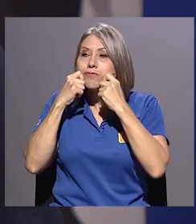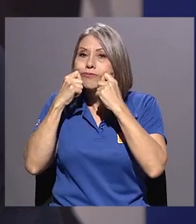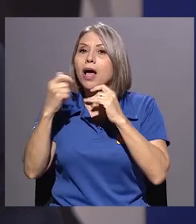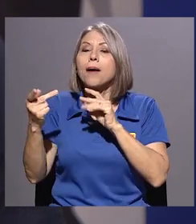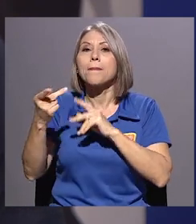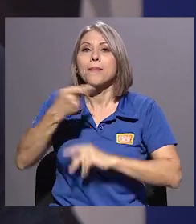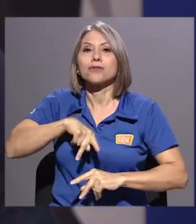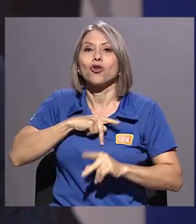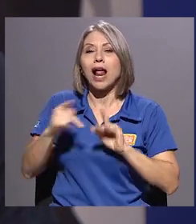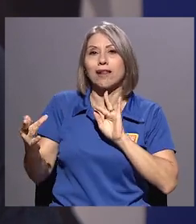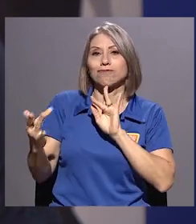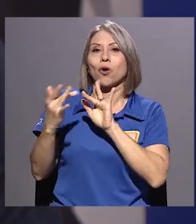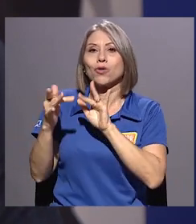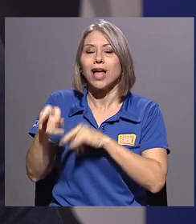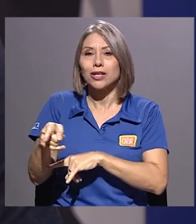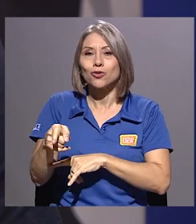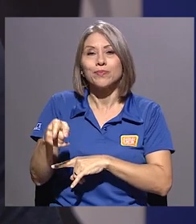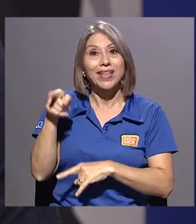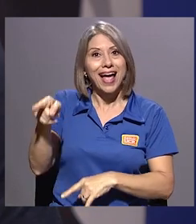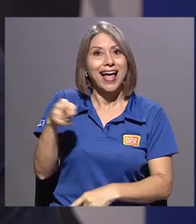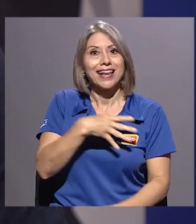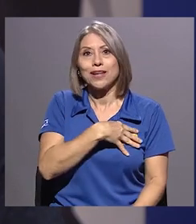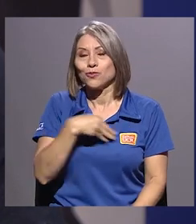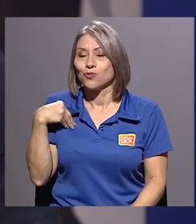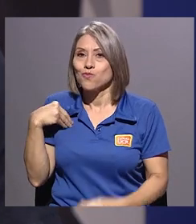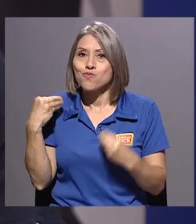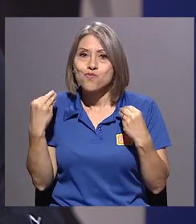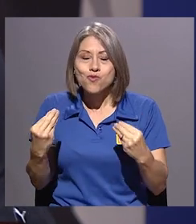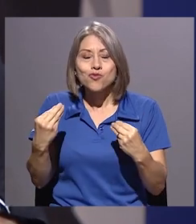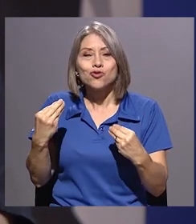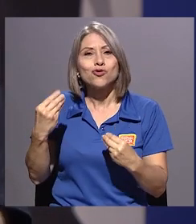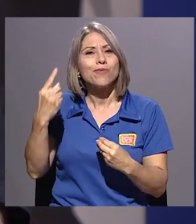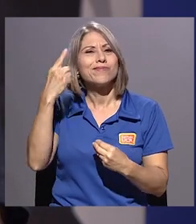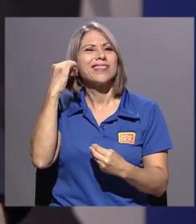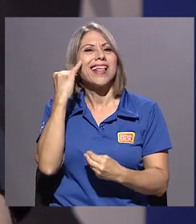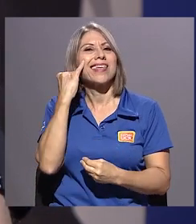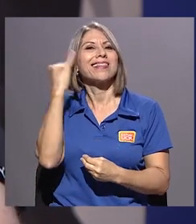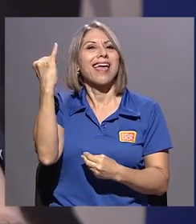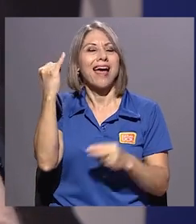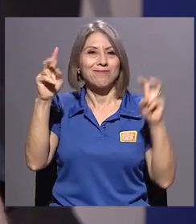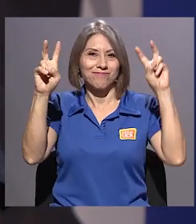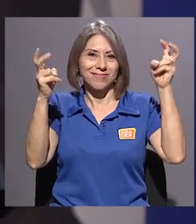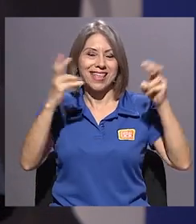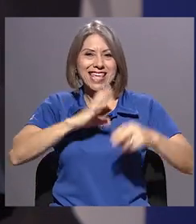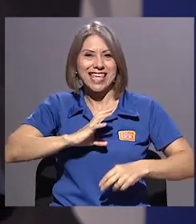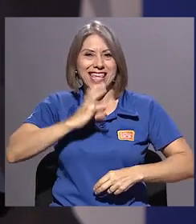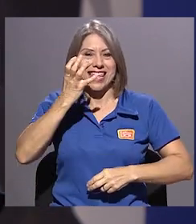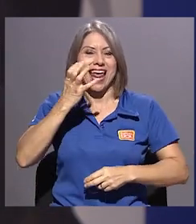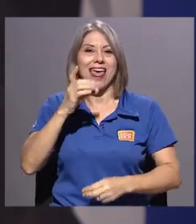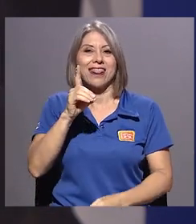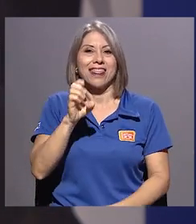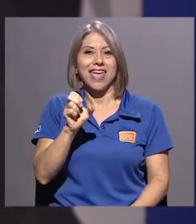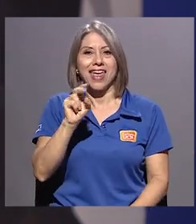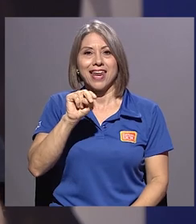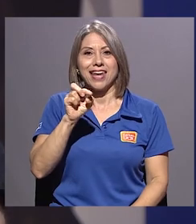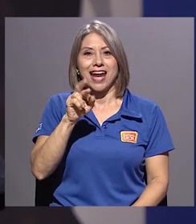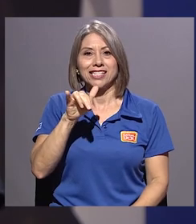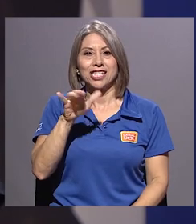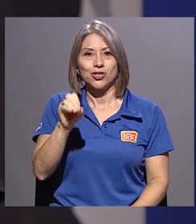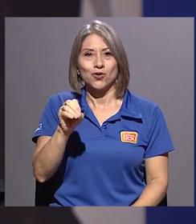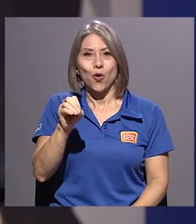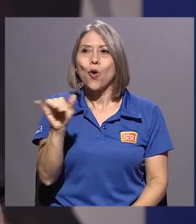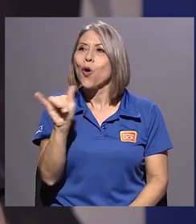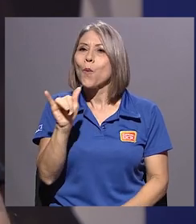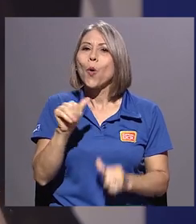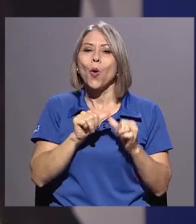le gustó muchísimo al autor la idea de que La ira de Narciso fuera una continuación de algo de Ricardo, porque se dan